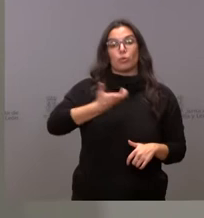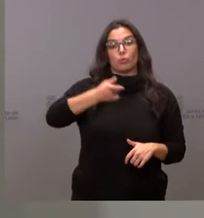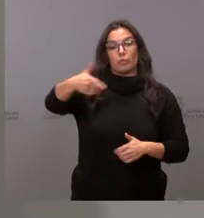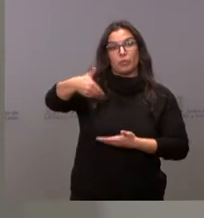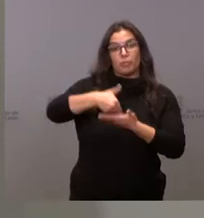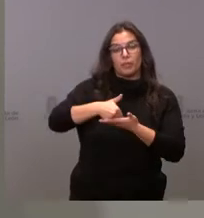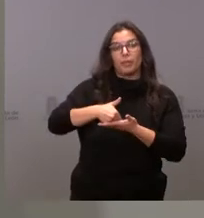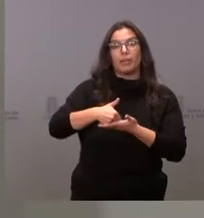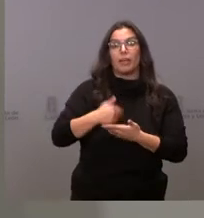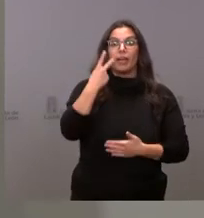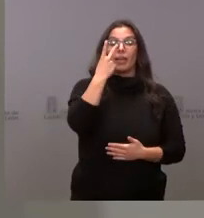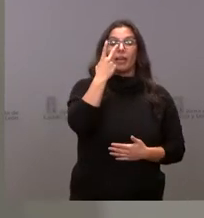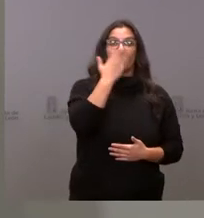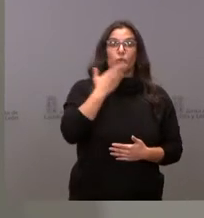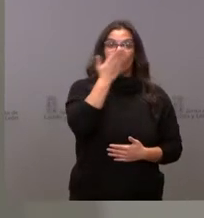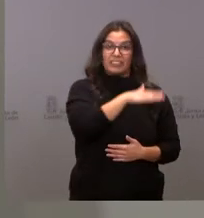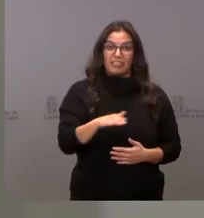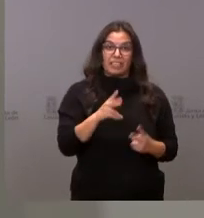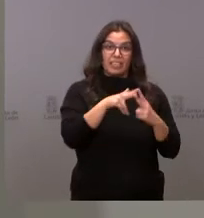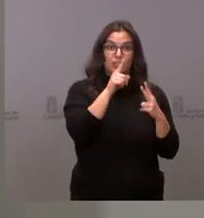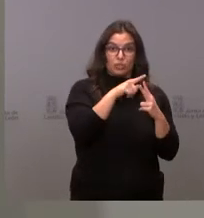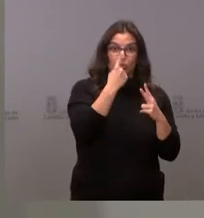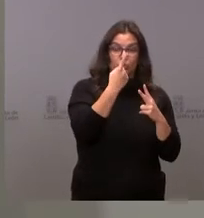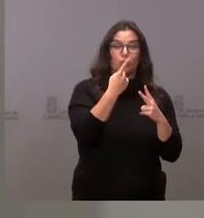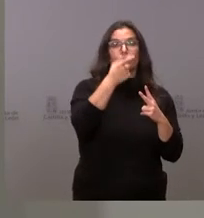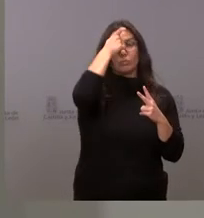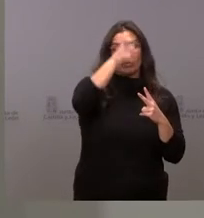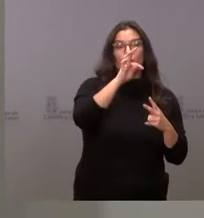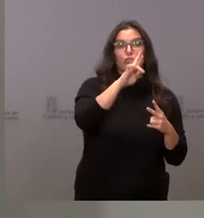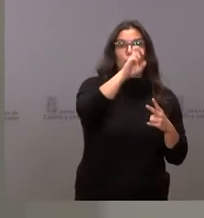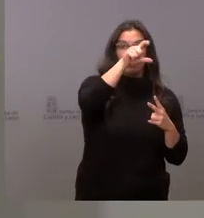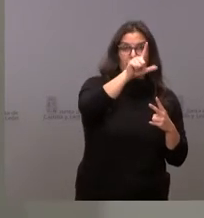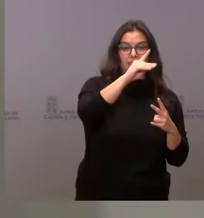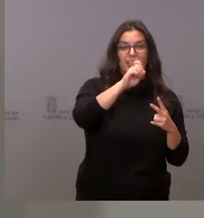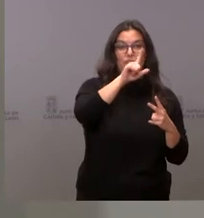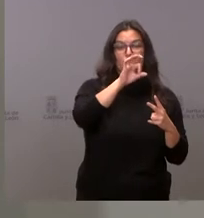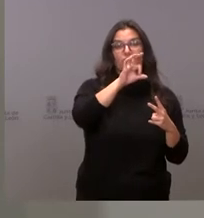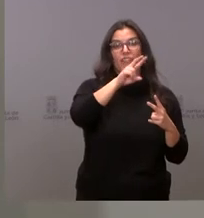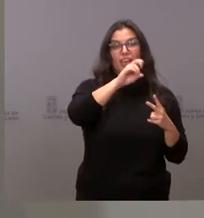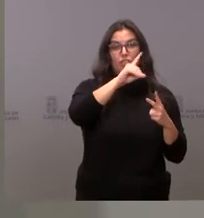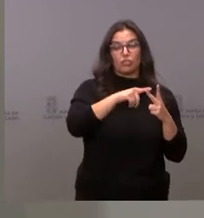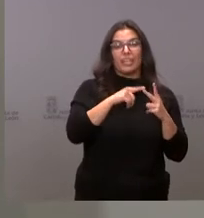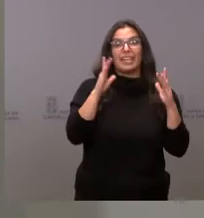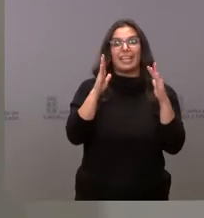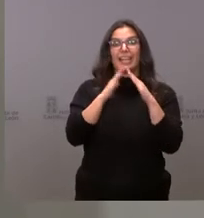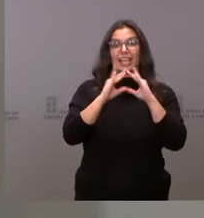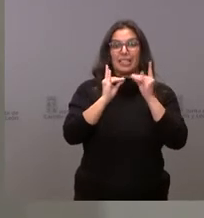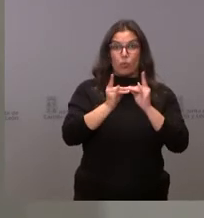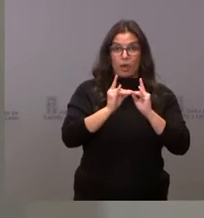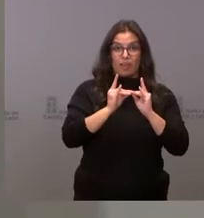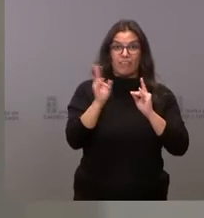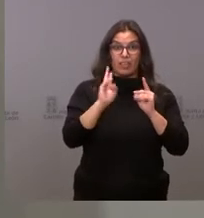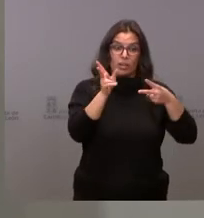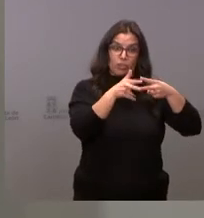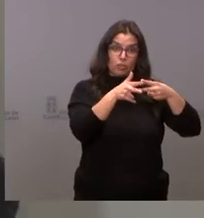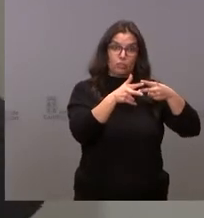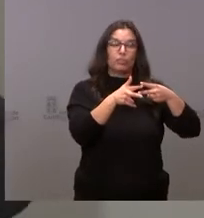se suprimen las escuelas infantiles de Pequeneque de Toral de los Vados en León y la Casa Cuna en Valladolid por iniciativa de